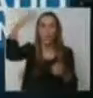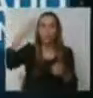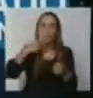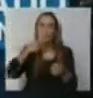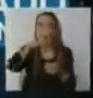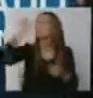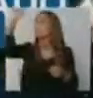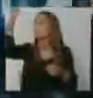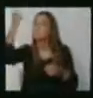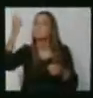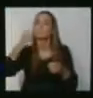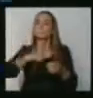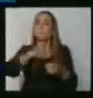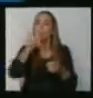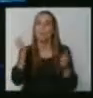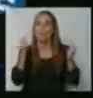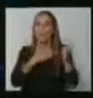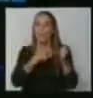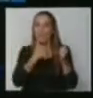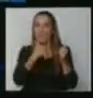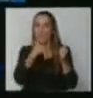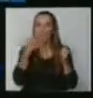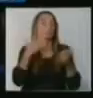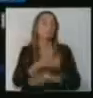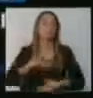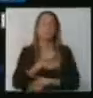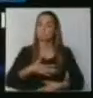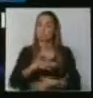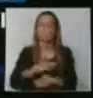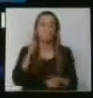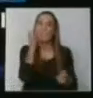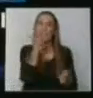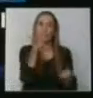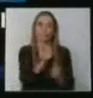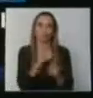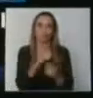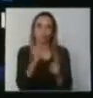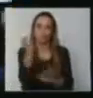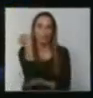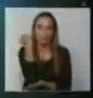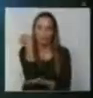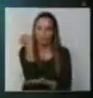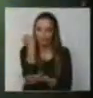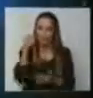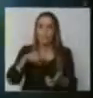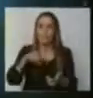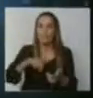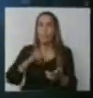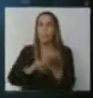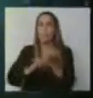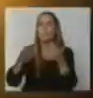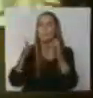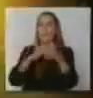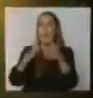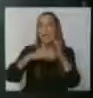que calienta el agua y con esto se evita el uso de gas excesivo. Bueno, ahora las nuevas construcciones en Argentina, prácticamente